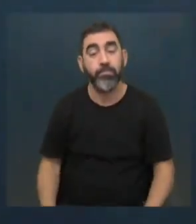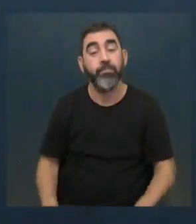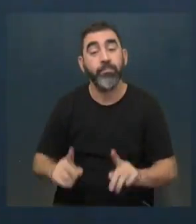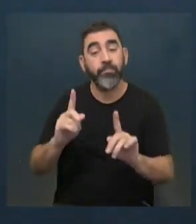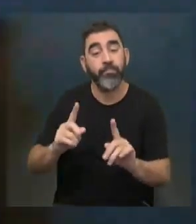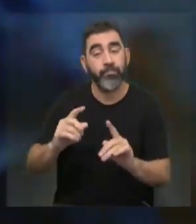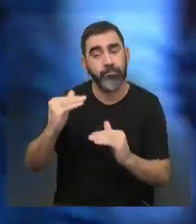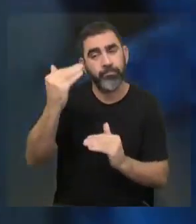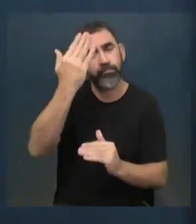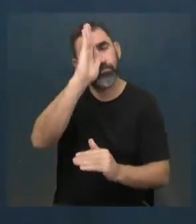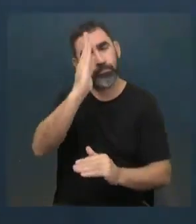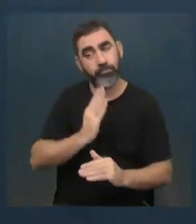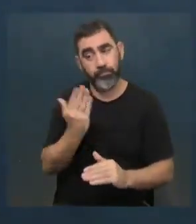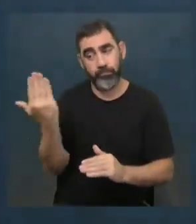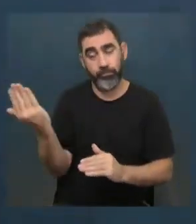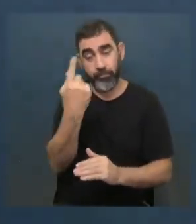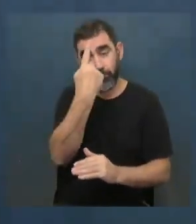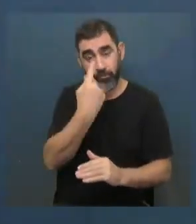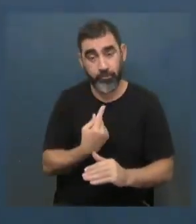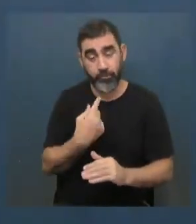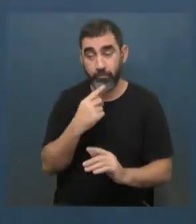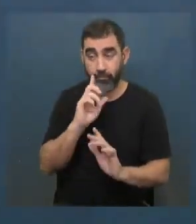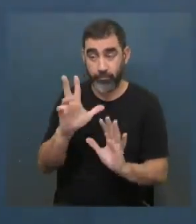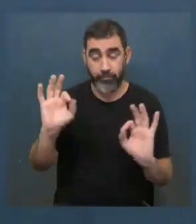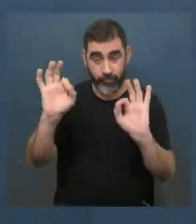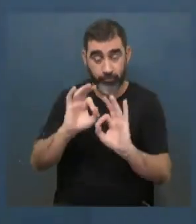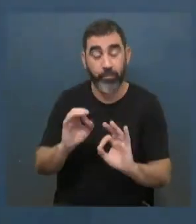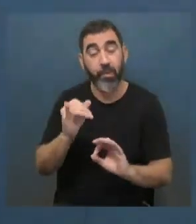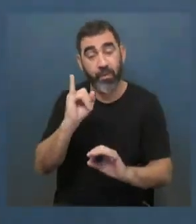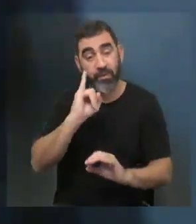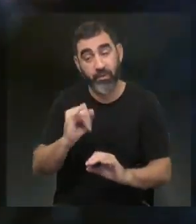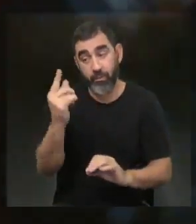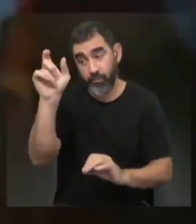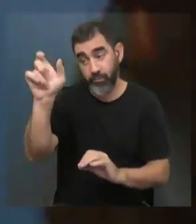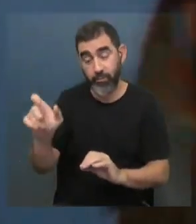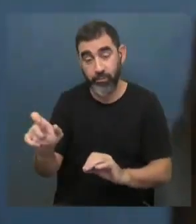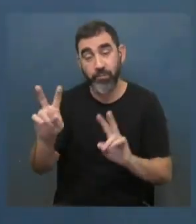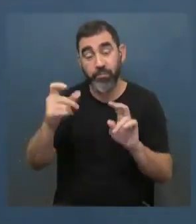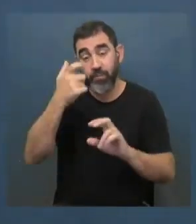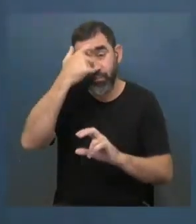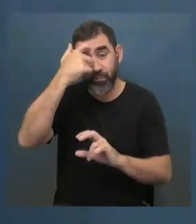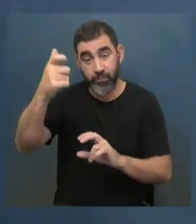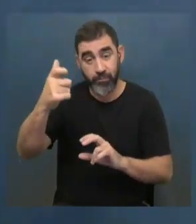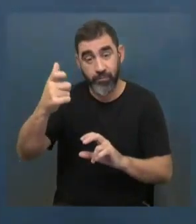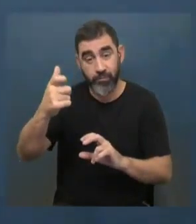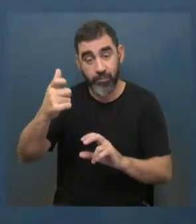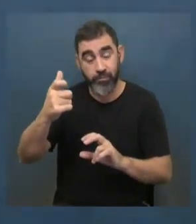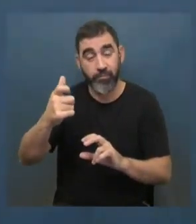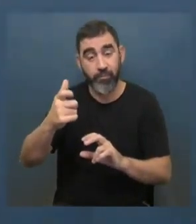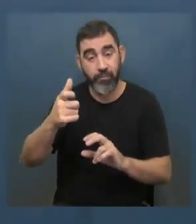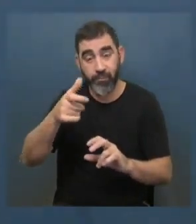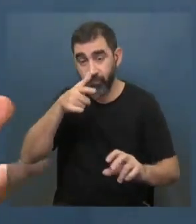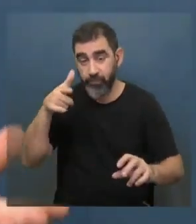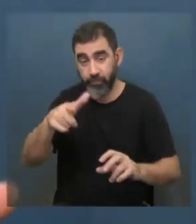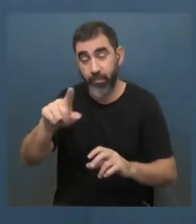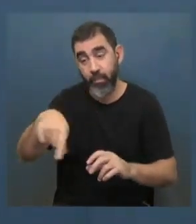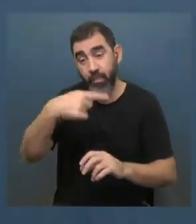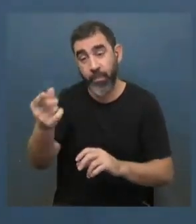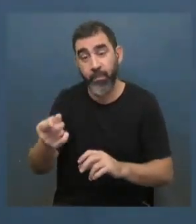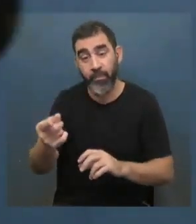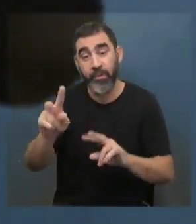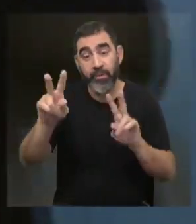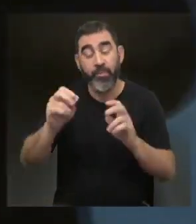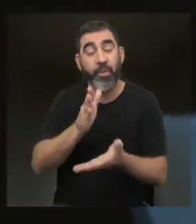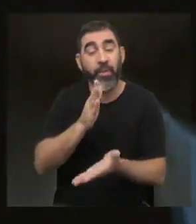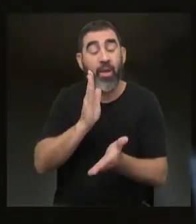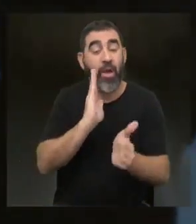brechas de perfiles, porque yo no lo dije en la introducción, pero acá tenemos a alguien que viene de la rama de las ciencias duras, por decirlo de alguna manera, y tú que vienes del campo